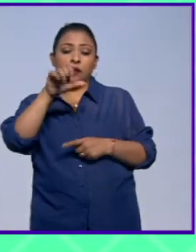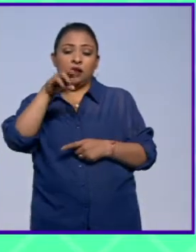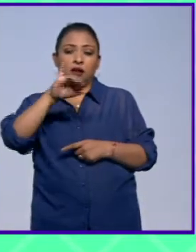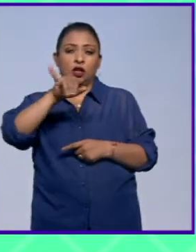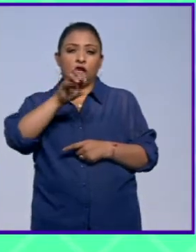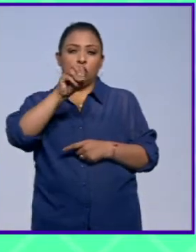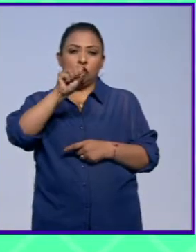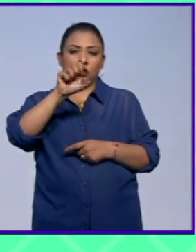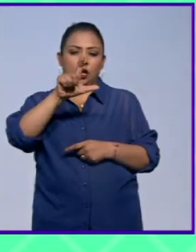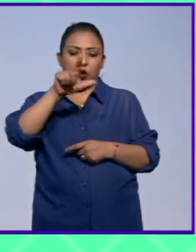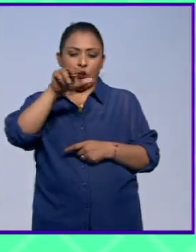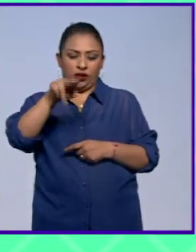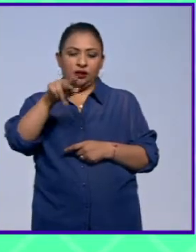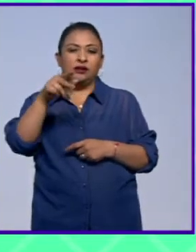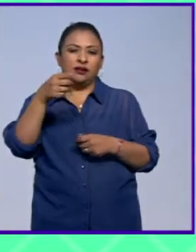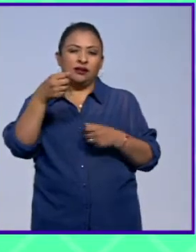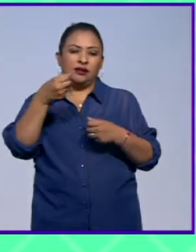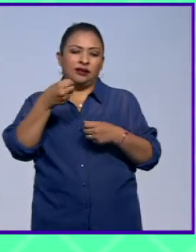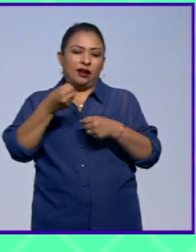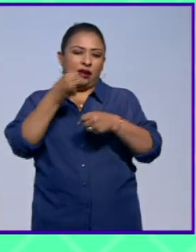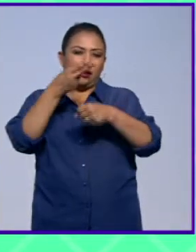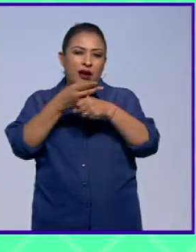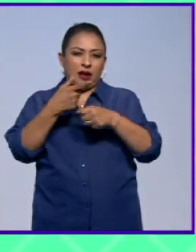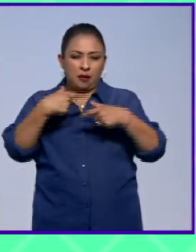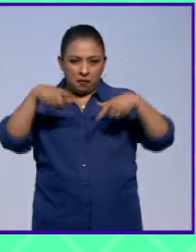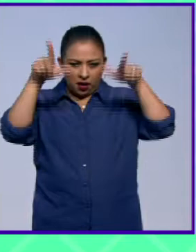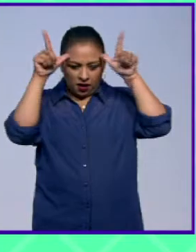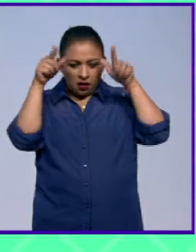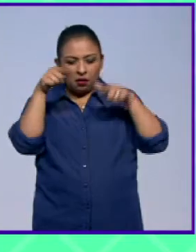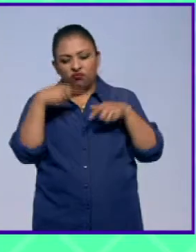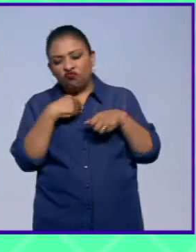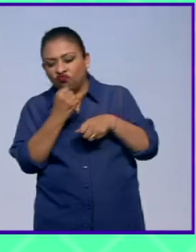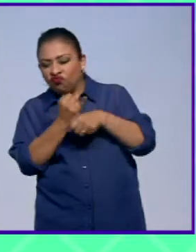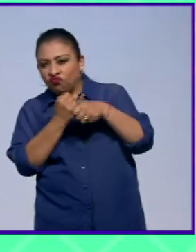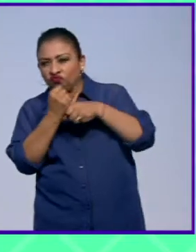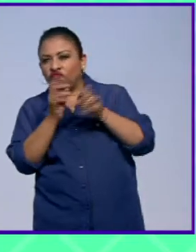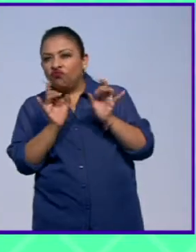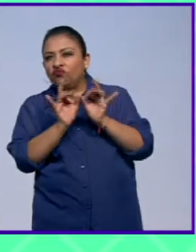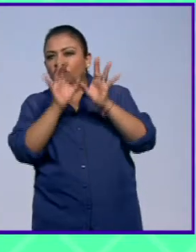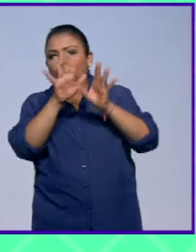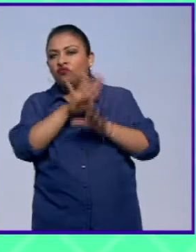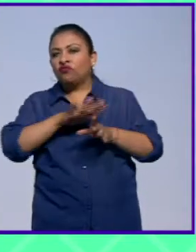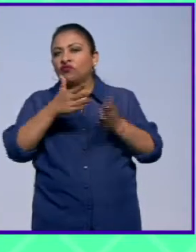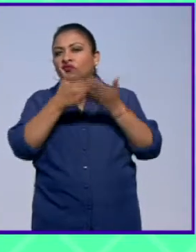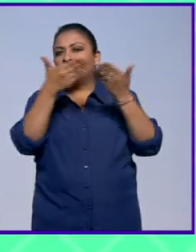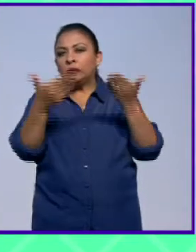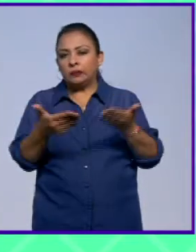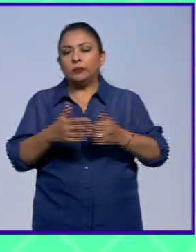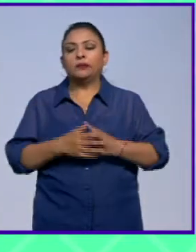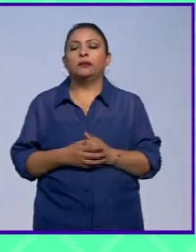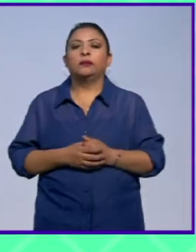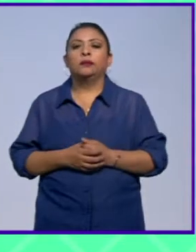Vergara, oficial mayor de la Secretaría de Marina. ¿Quién mejor que él para analizar la situación que se vive actualmente?